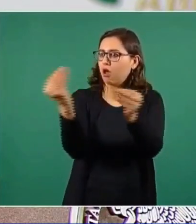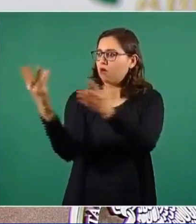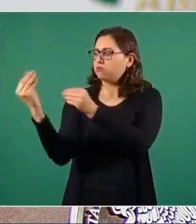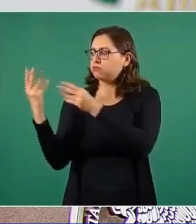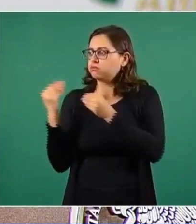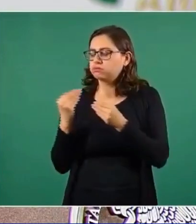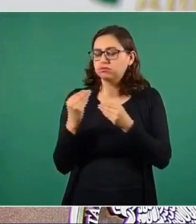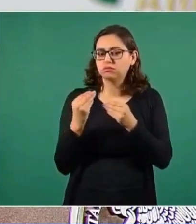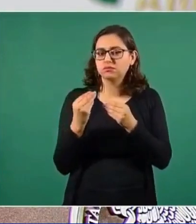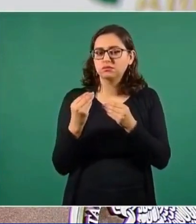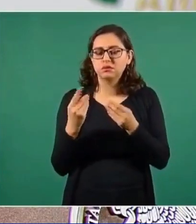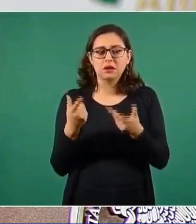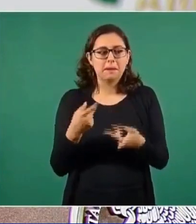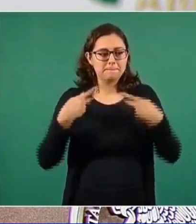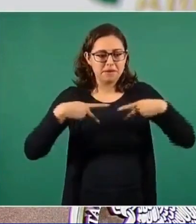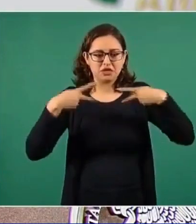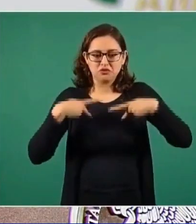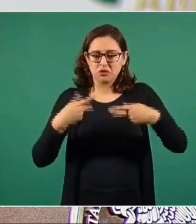Sí.